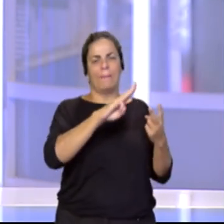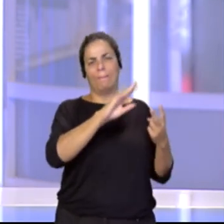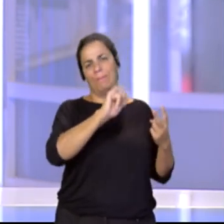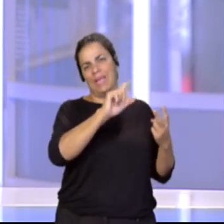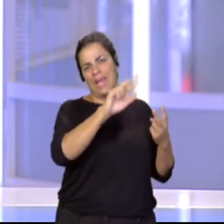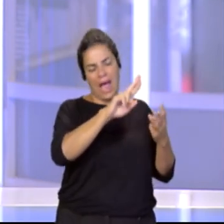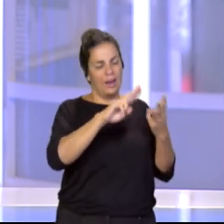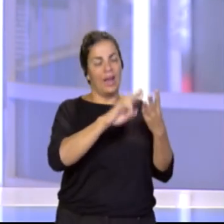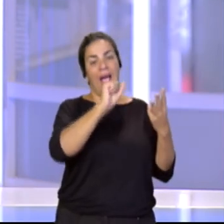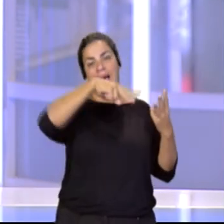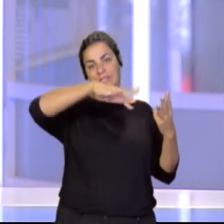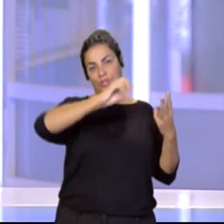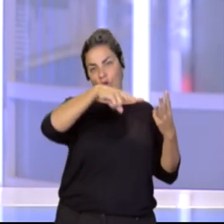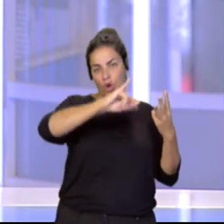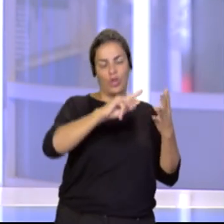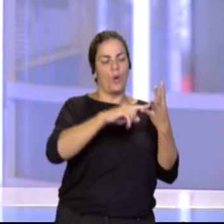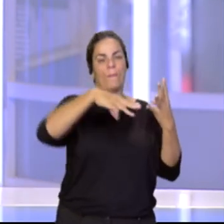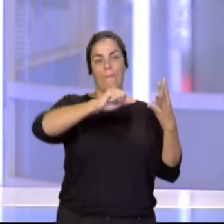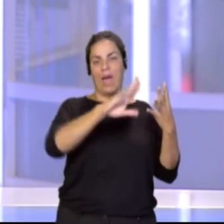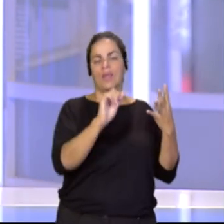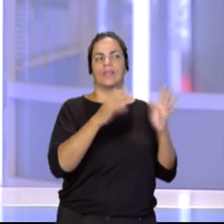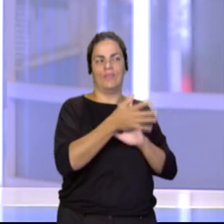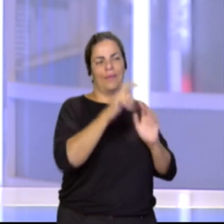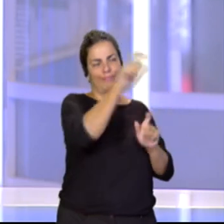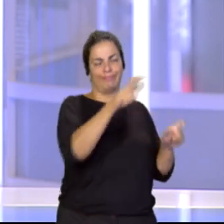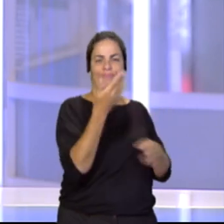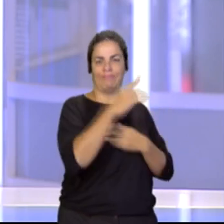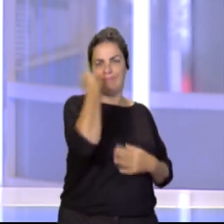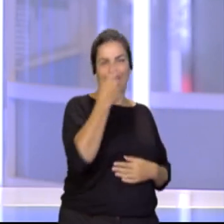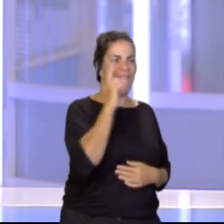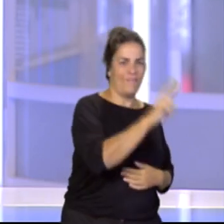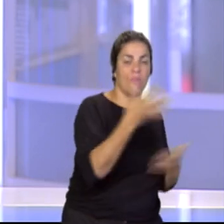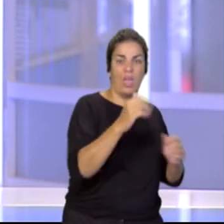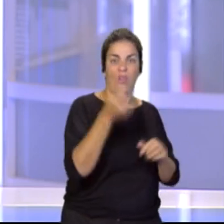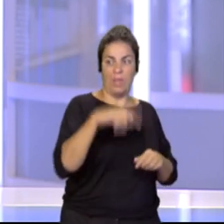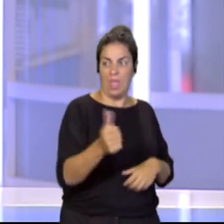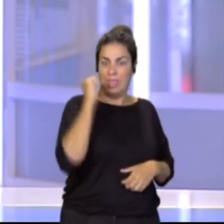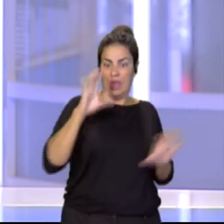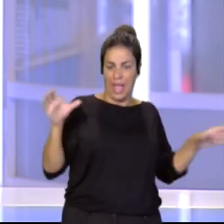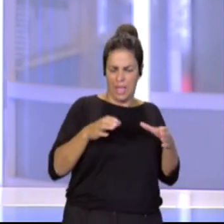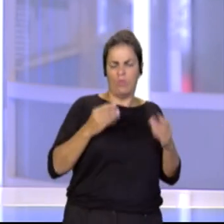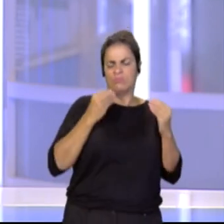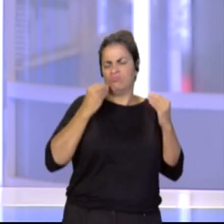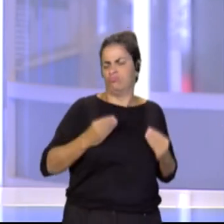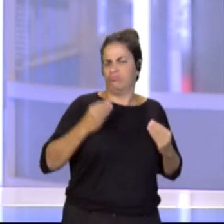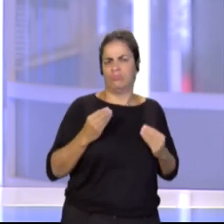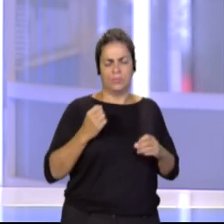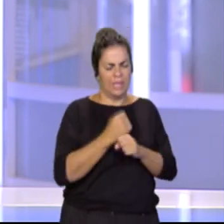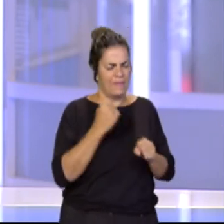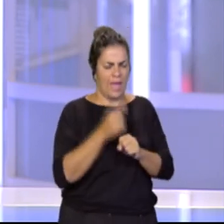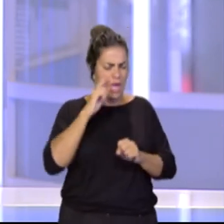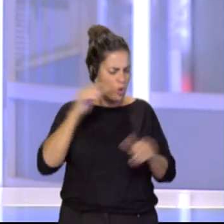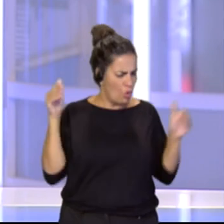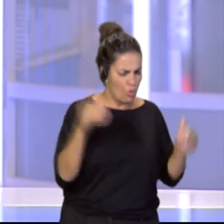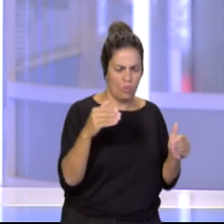Antonio Cárdenas junto con María. Bueno, son las caras visibles, pero detrás hay un excelente equipo que está haciendo mucho, dedicando muchas